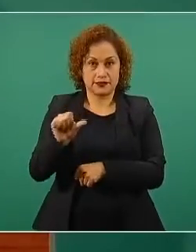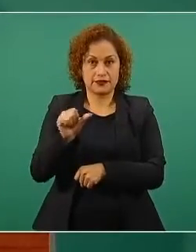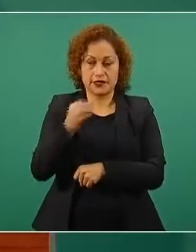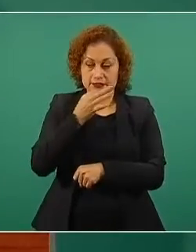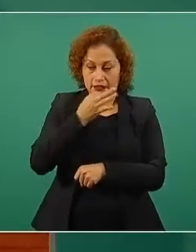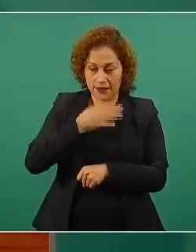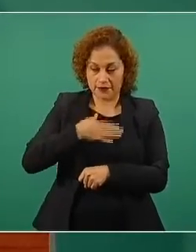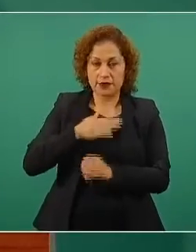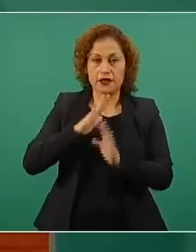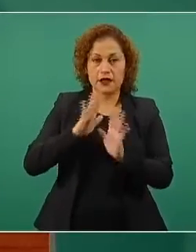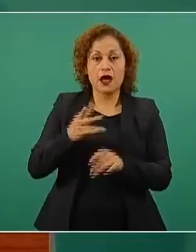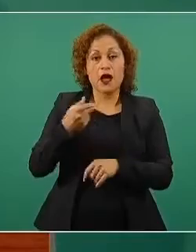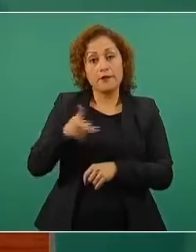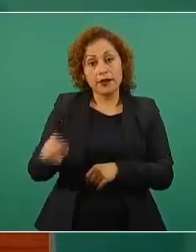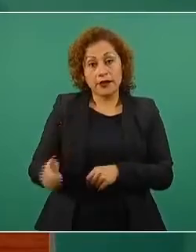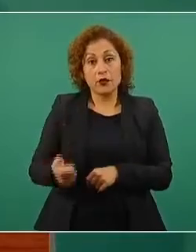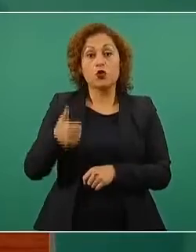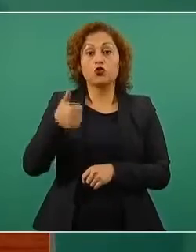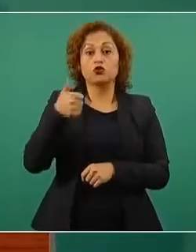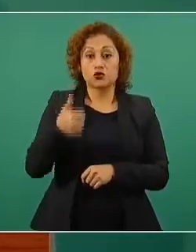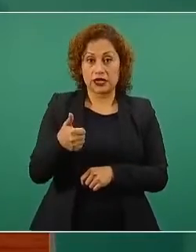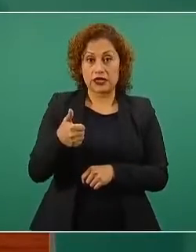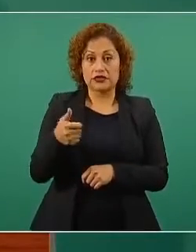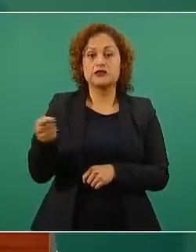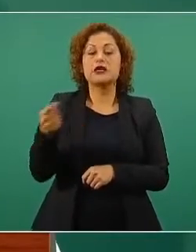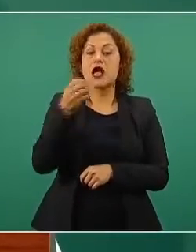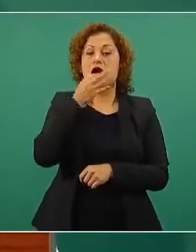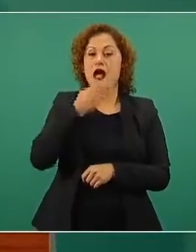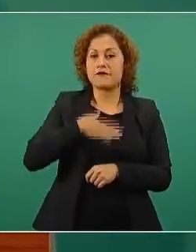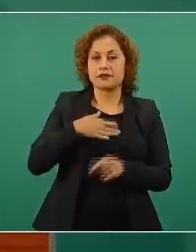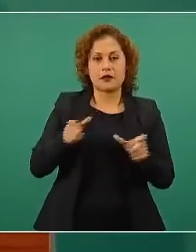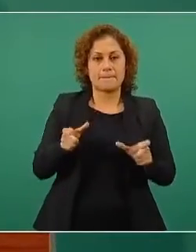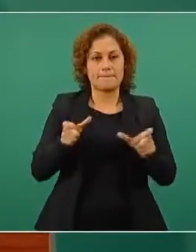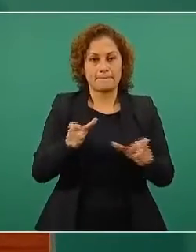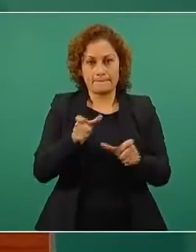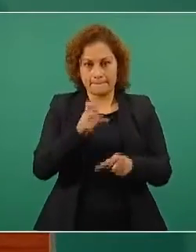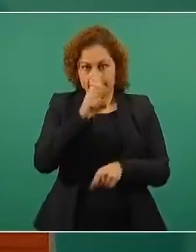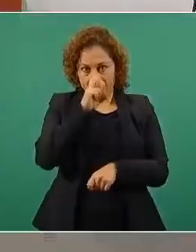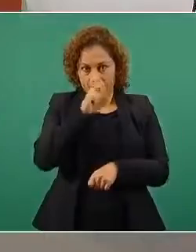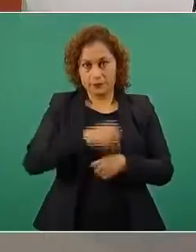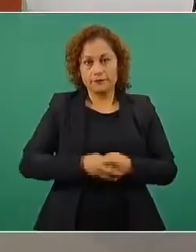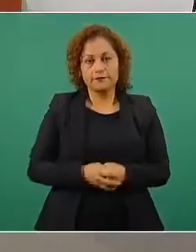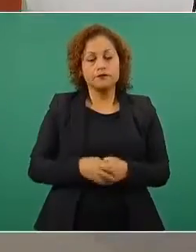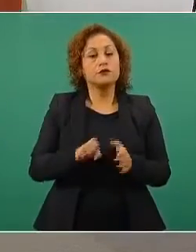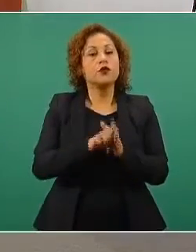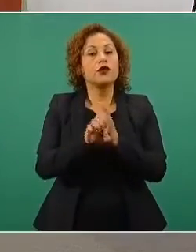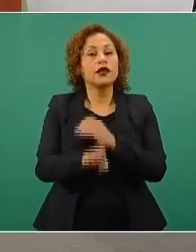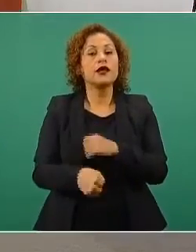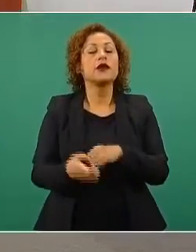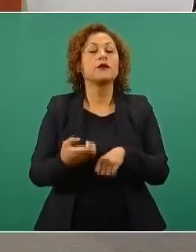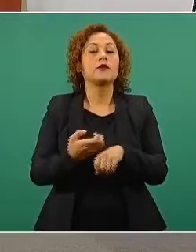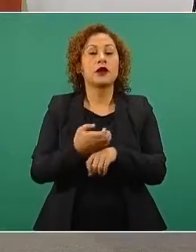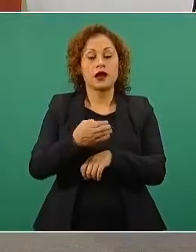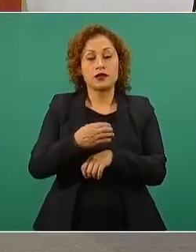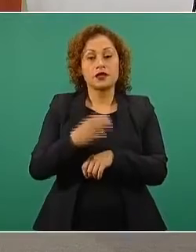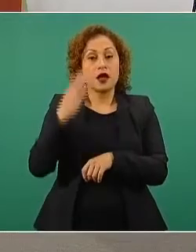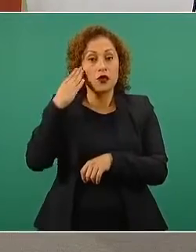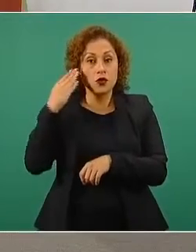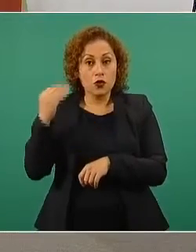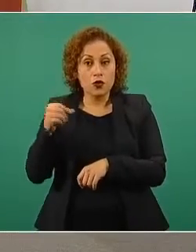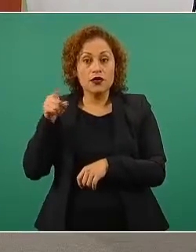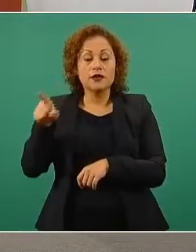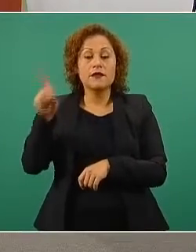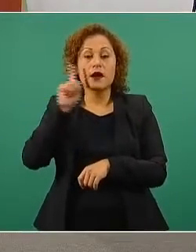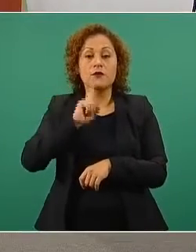sólo seis de ellos han solicitado protección. En el caso de Colima, la candidata a gobernadora